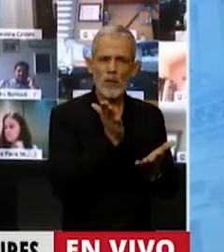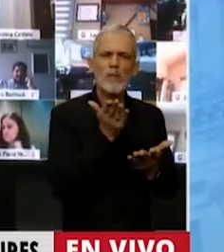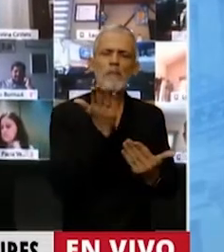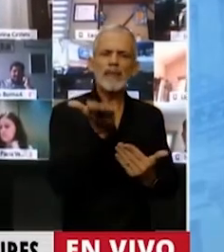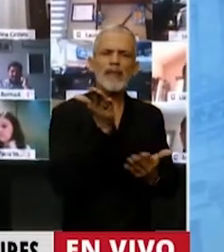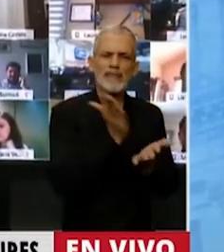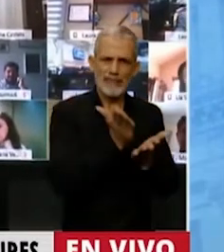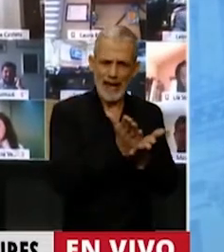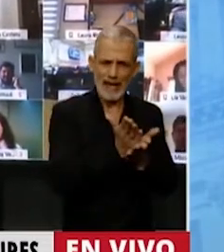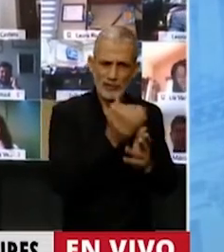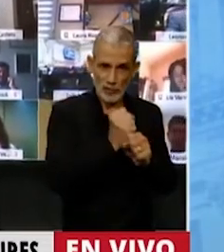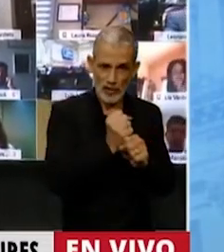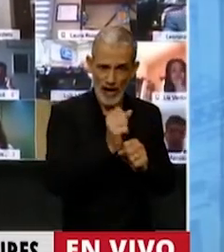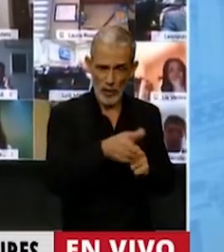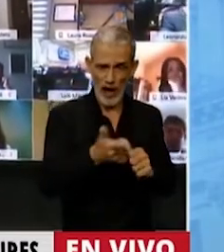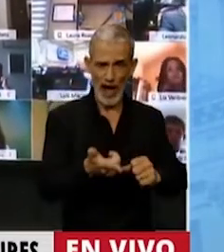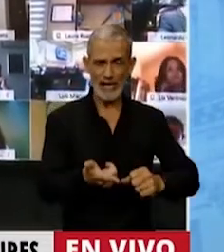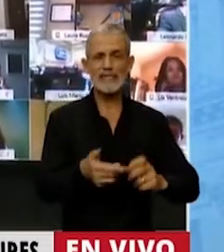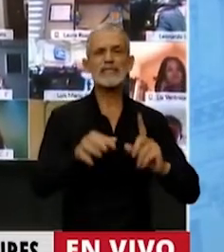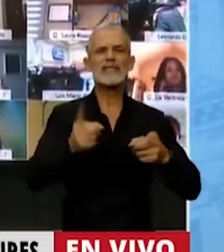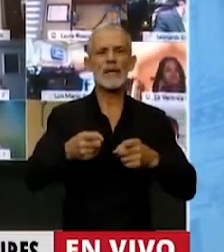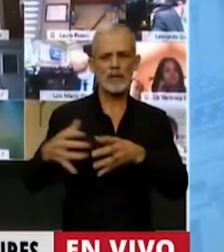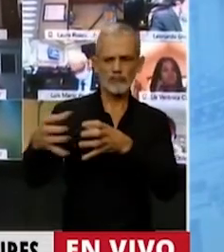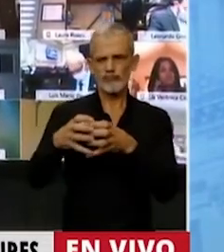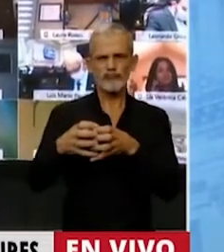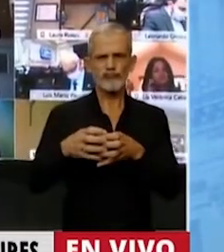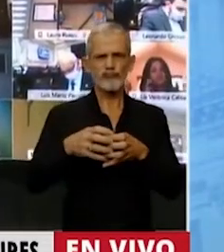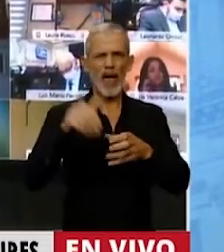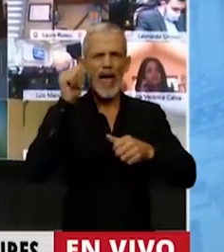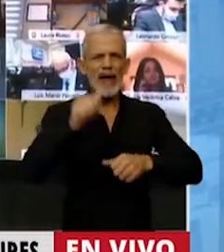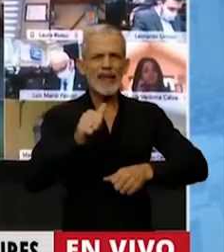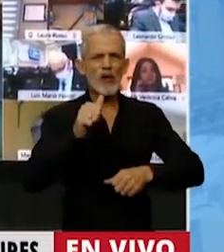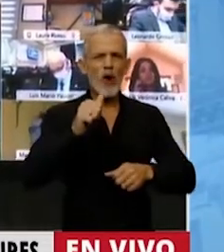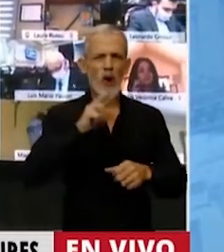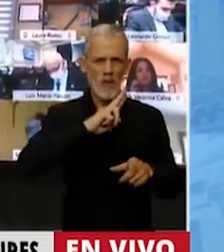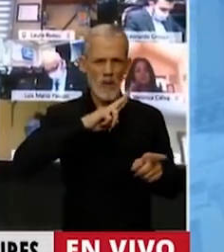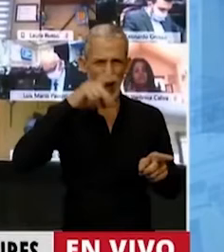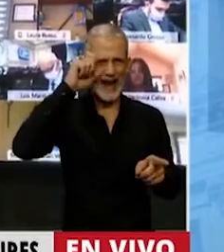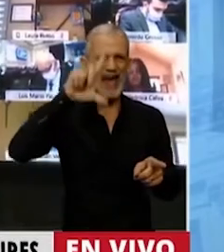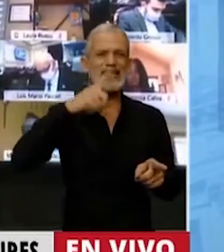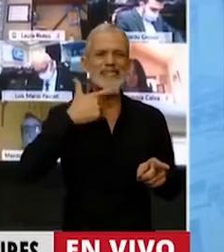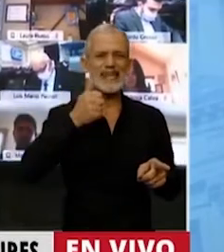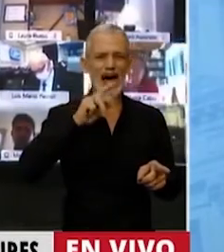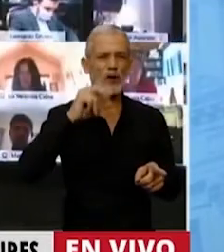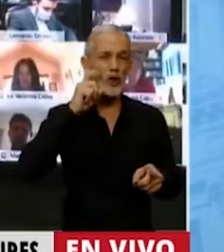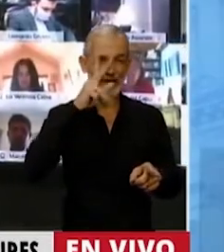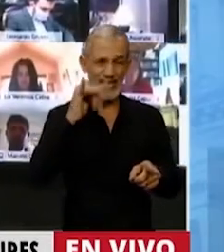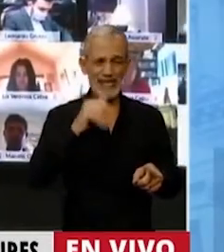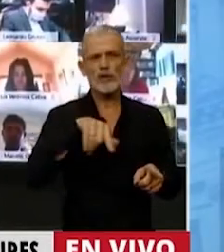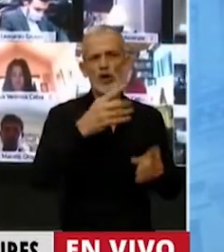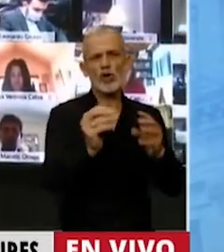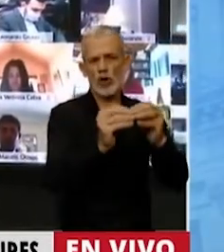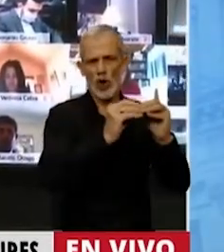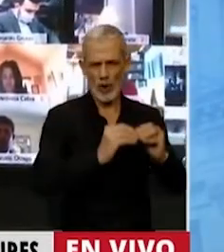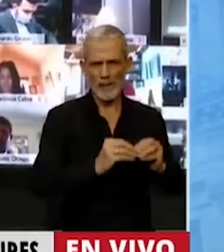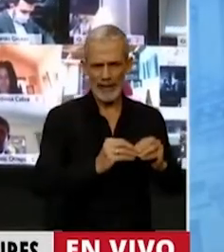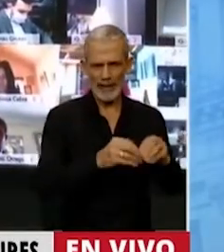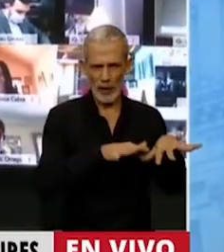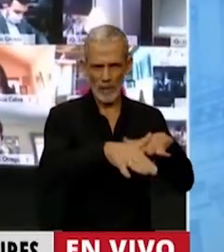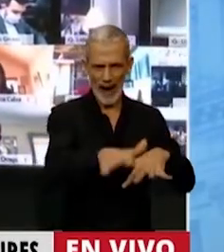laborales, también la patota hirió gravemente a Elsa Rodríguez y a otras compañeras y compañeros.